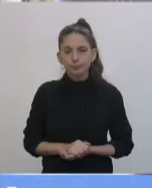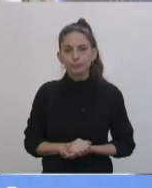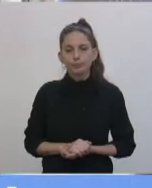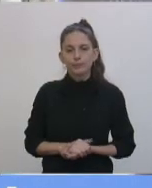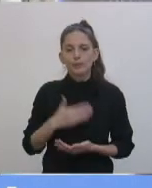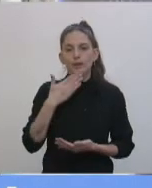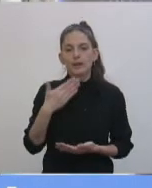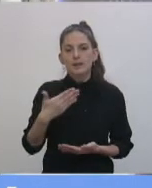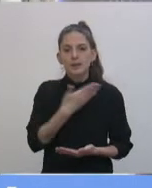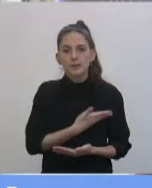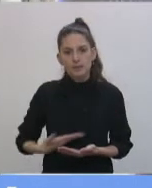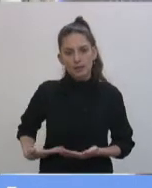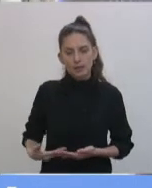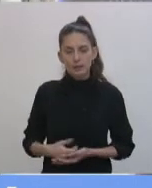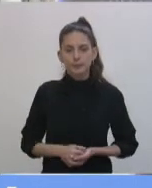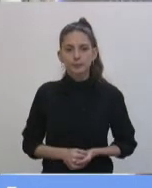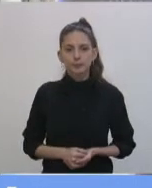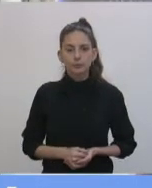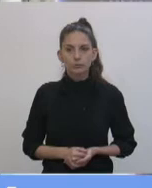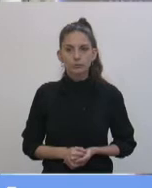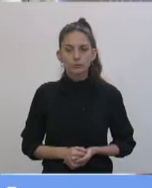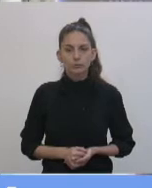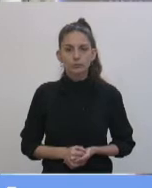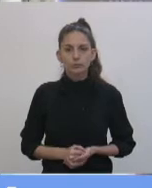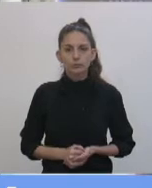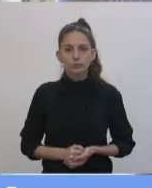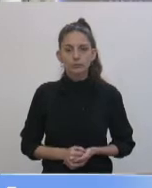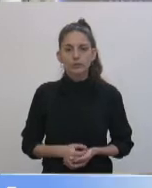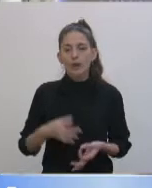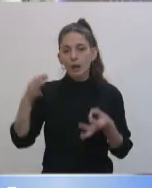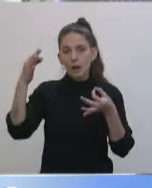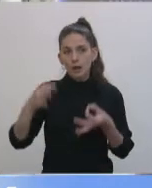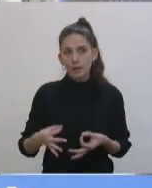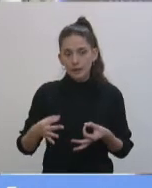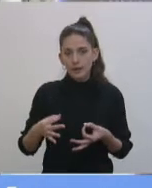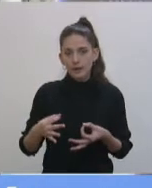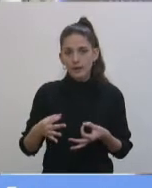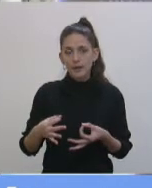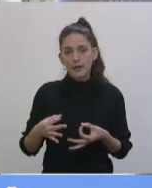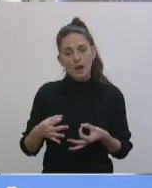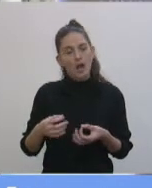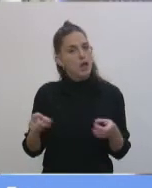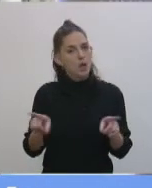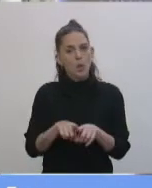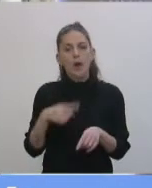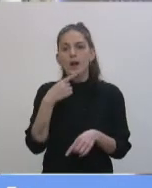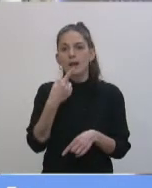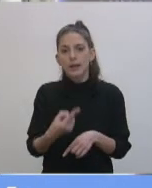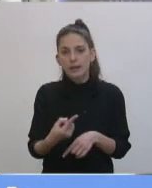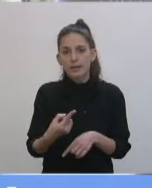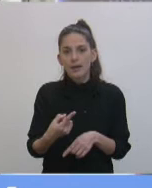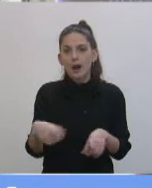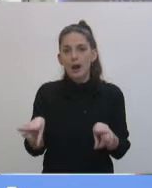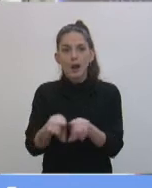Gracias, señora presidenta. Realmente, tal como lo expresó mi par,